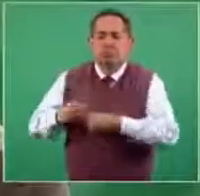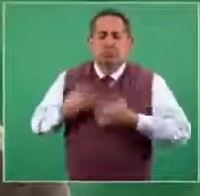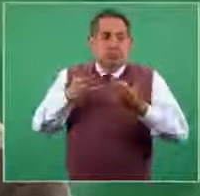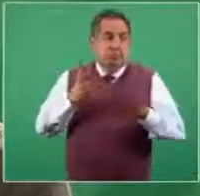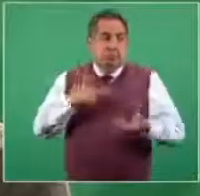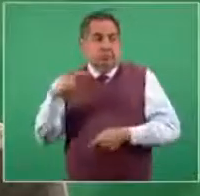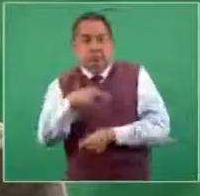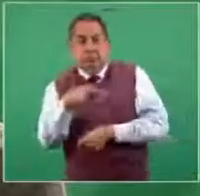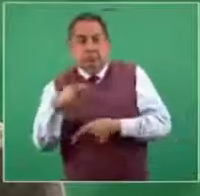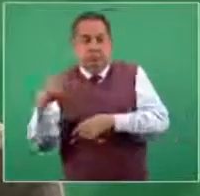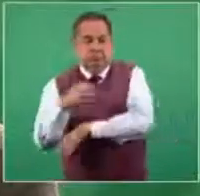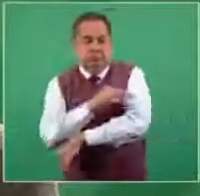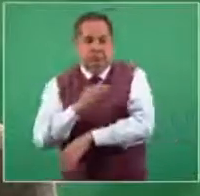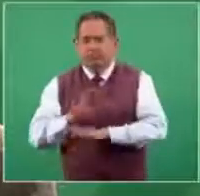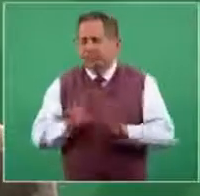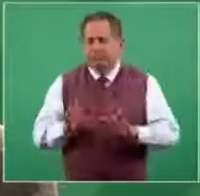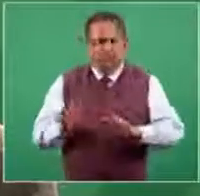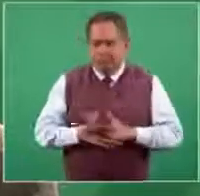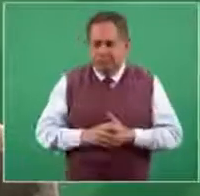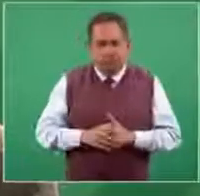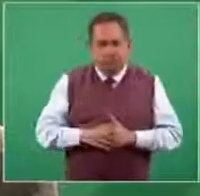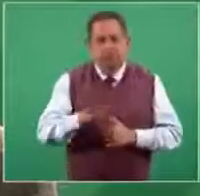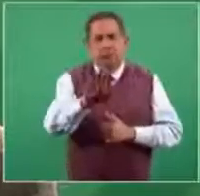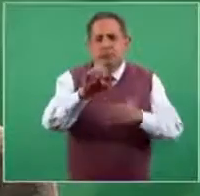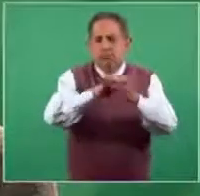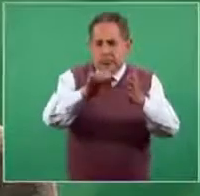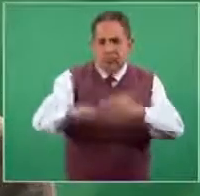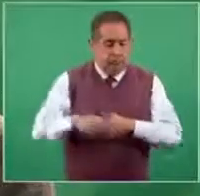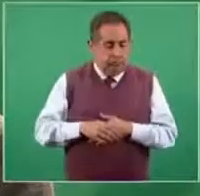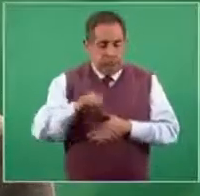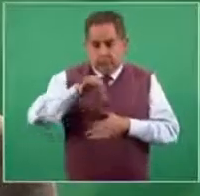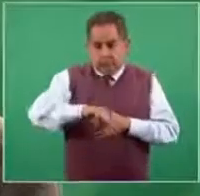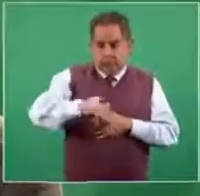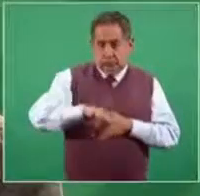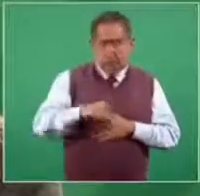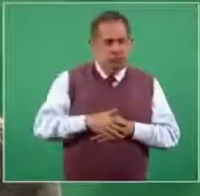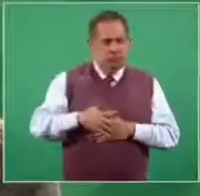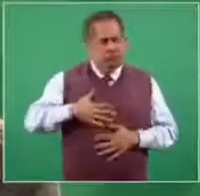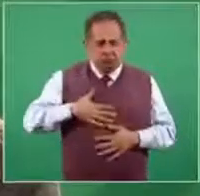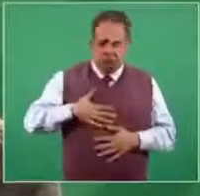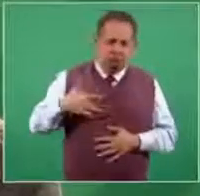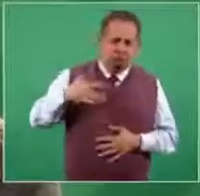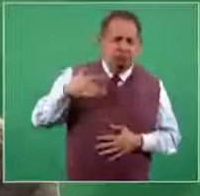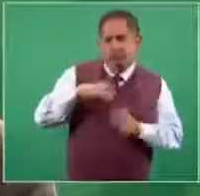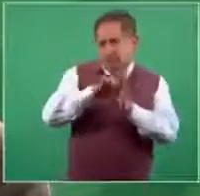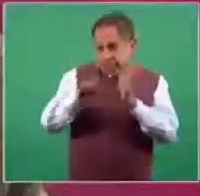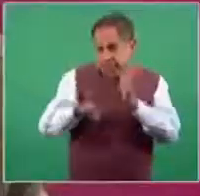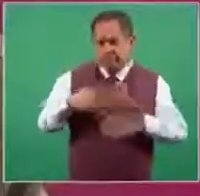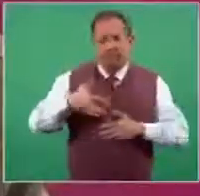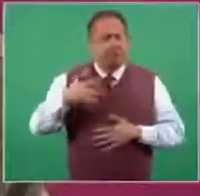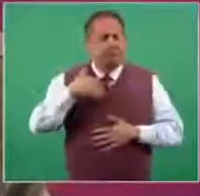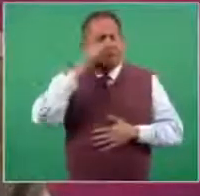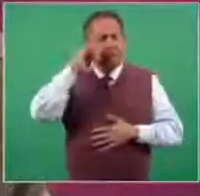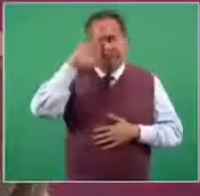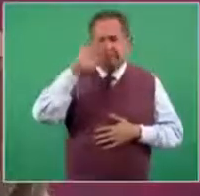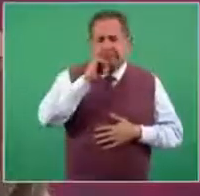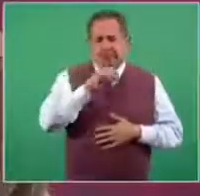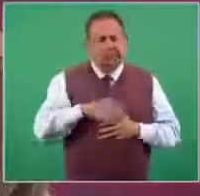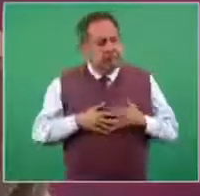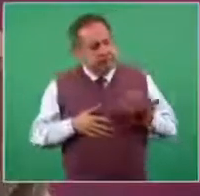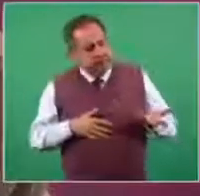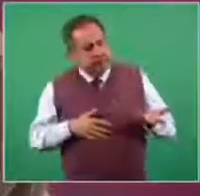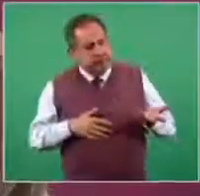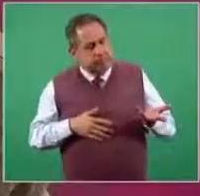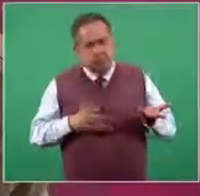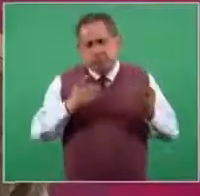una persona se presenta a vacunar y no tiene síntoma alguno. Su pregunta sobre filtros es muy